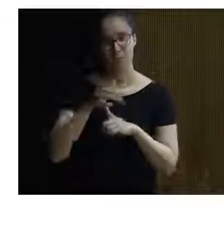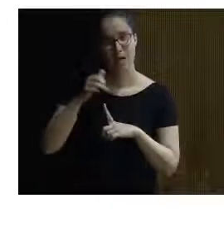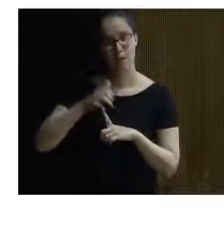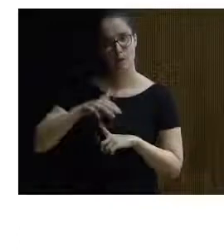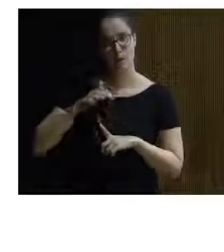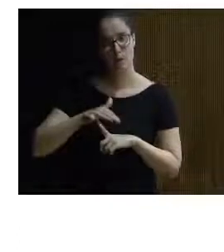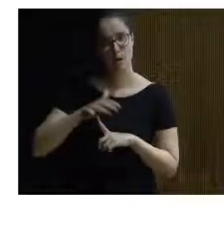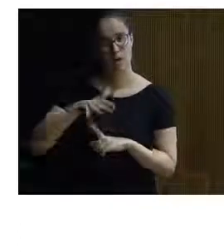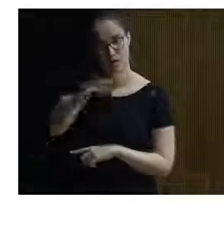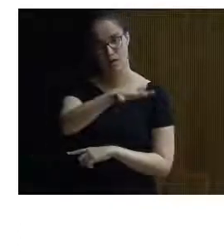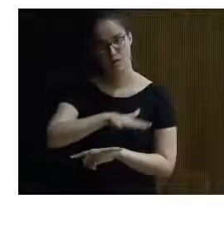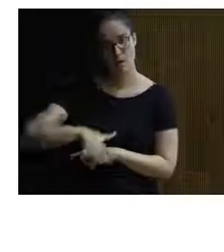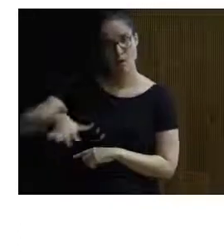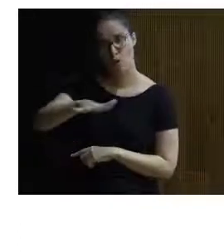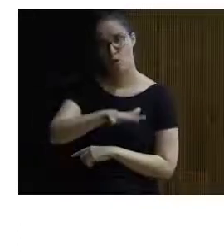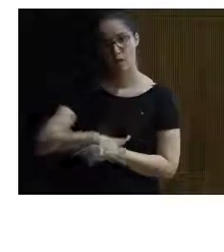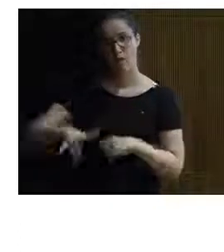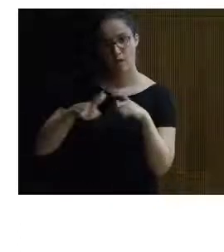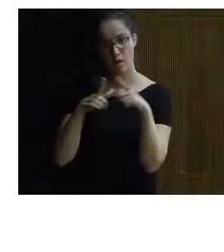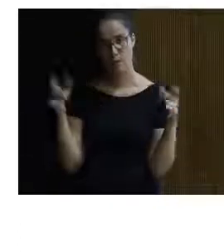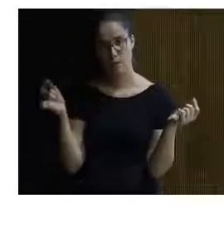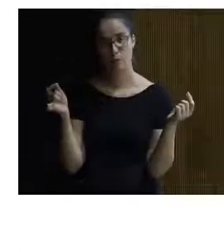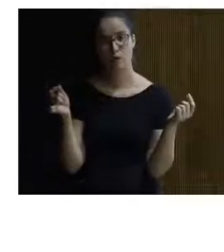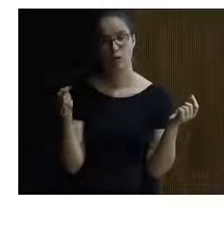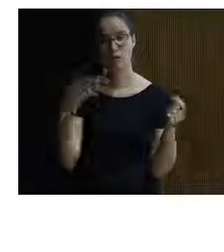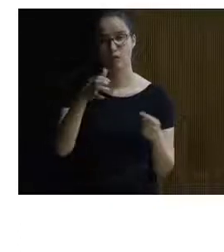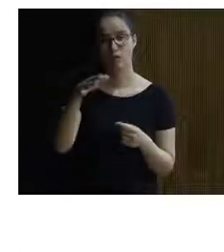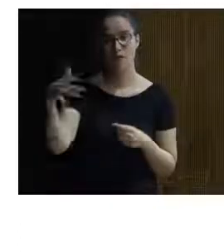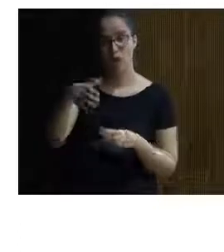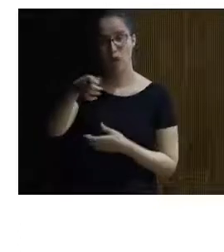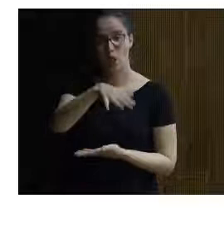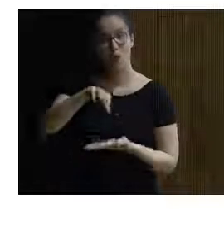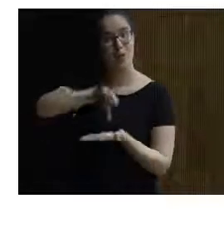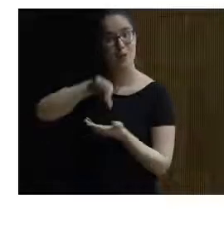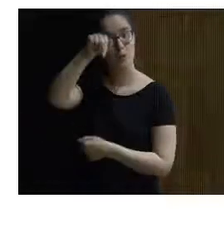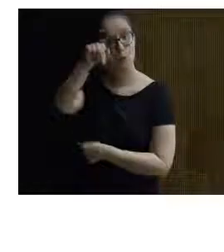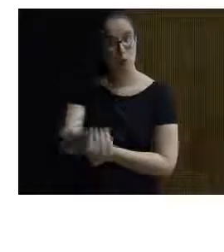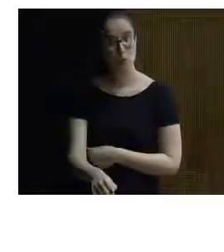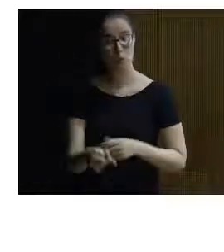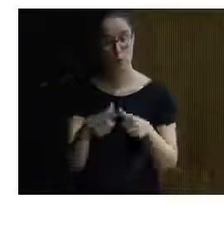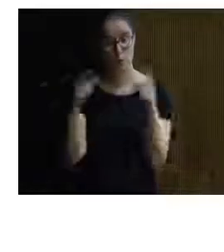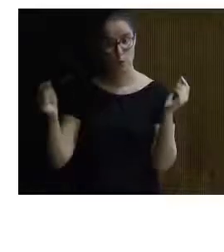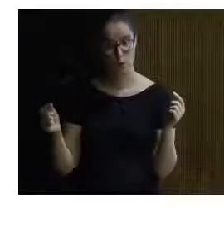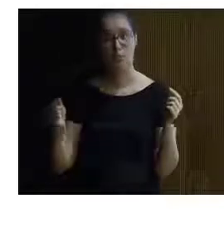en el entorno de Asturias de Teberga en la zona centro-sur del Principado se